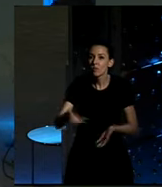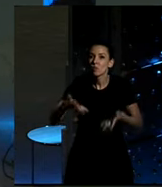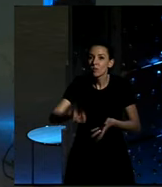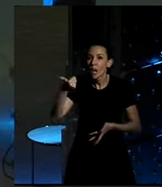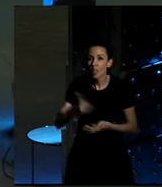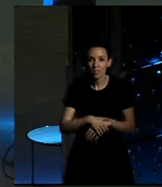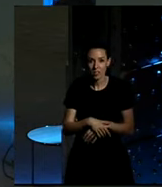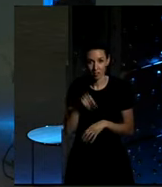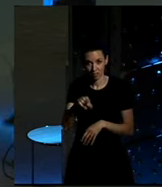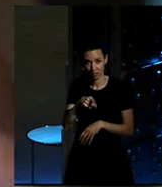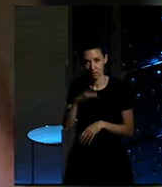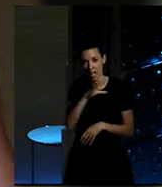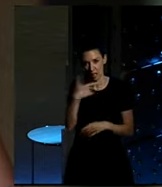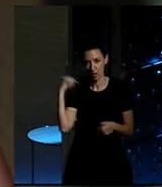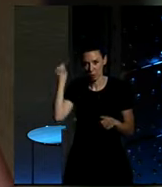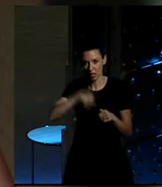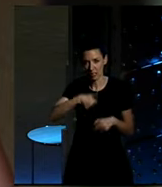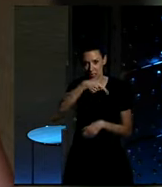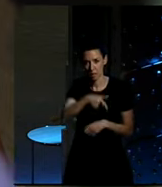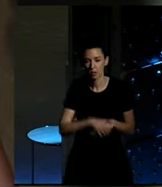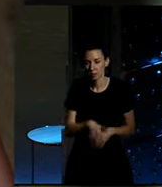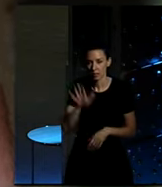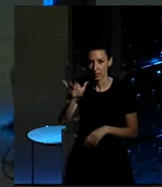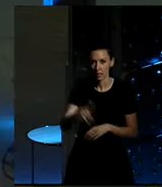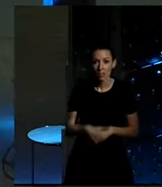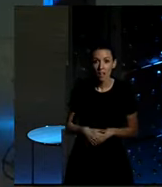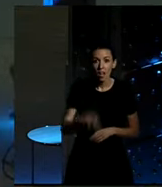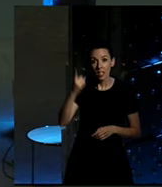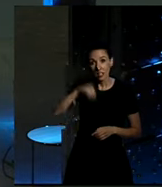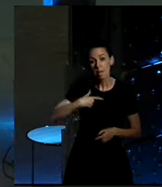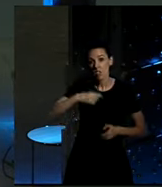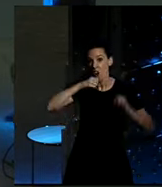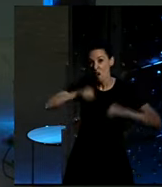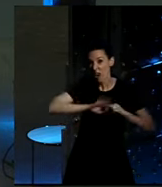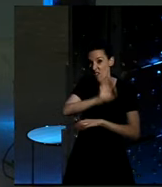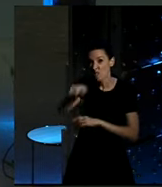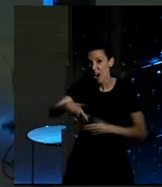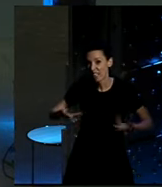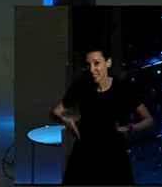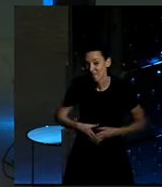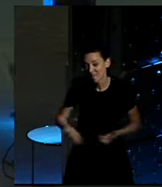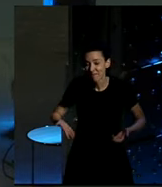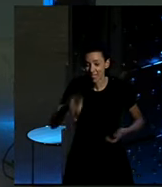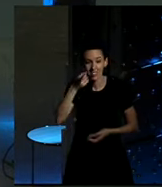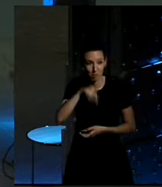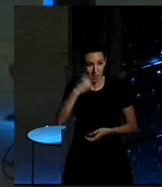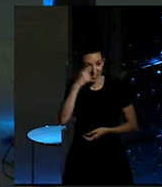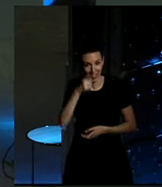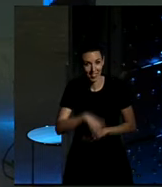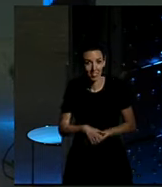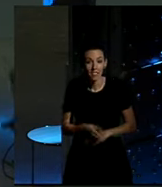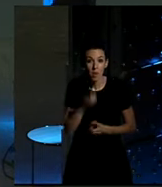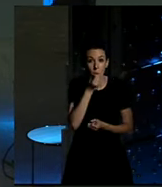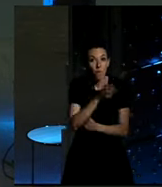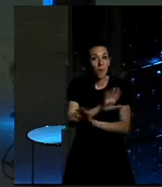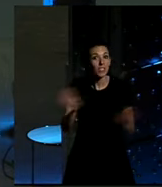Tú montas más en bici desde hace mucho más tiempo. Sí, también soy más mayor. También, ya, ya, ya. Bueno,